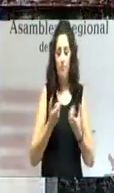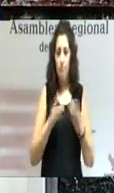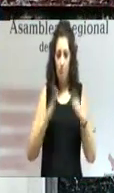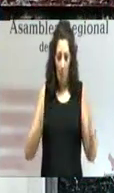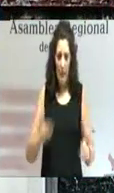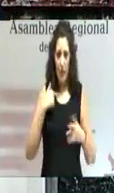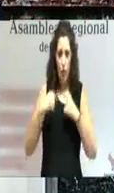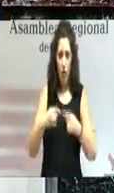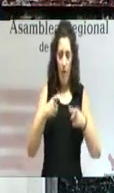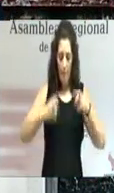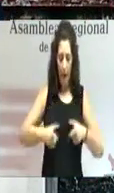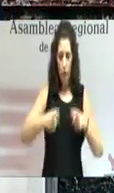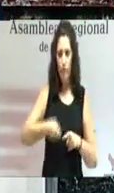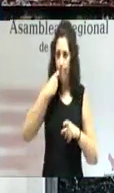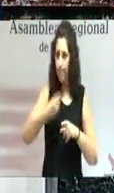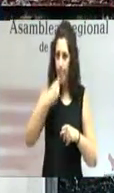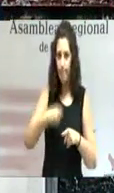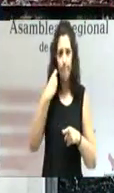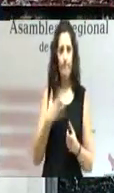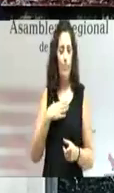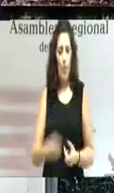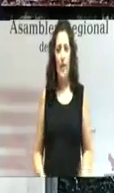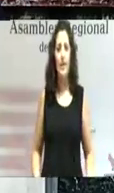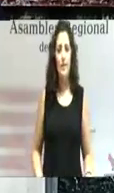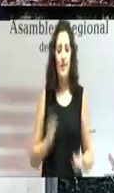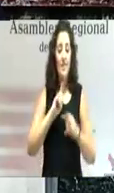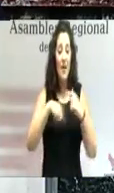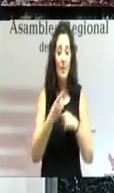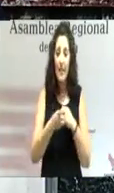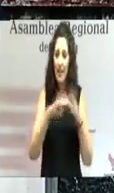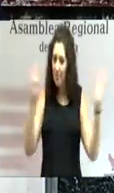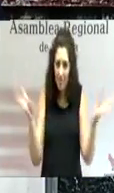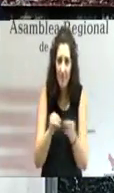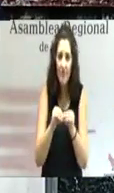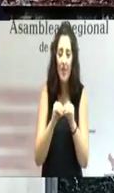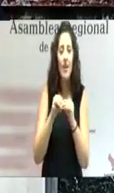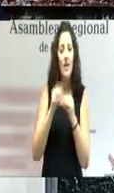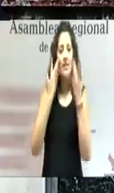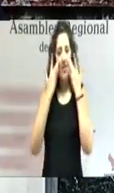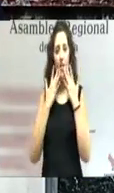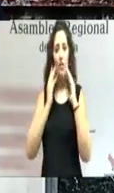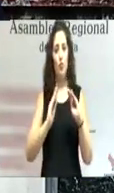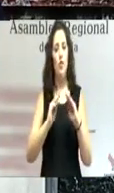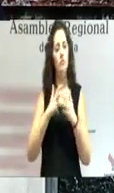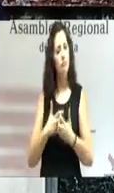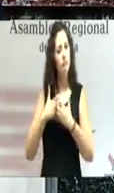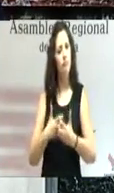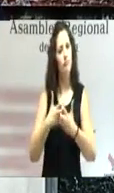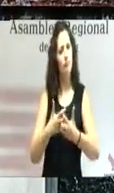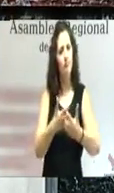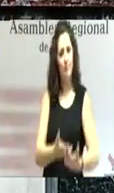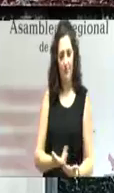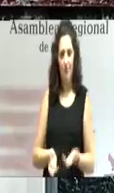comida. Familias que, en definitiva, señorías, lucharon por su dignidad. Esas